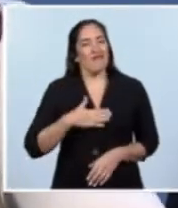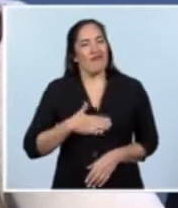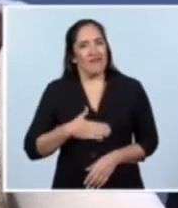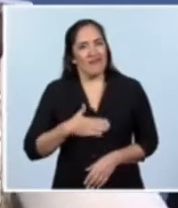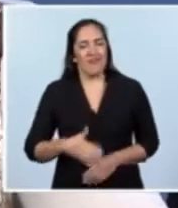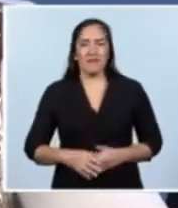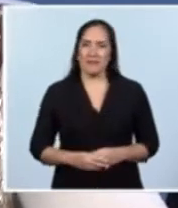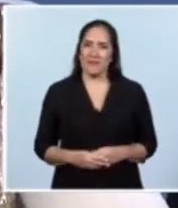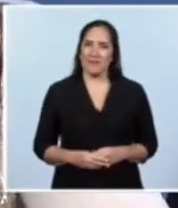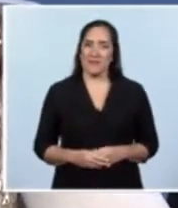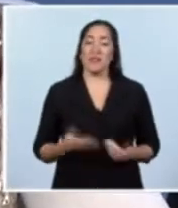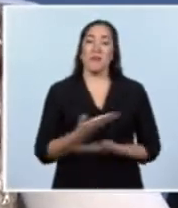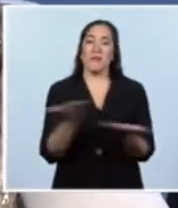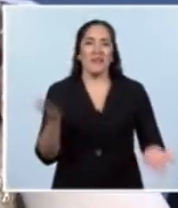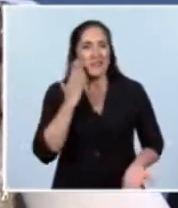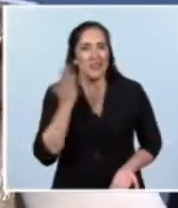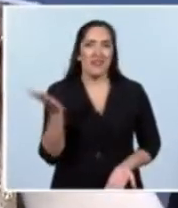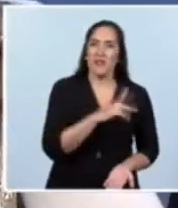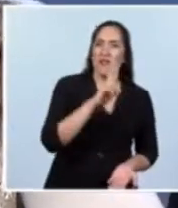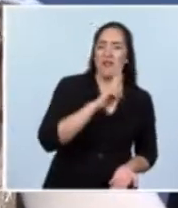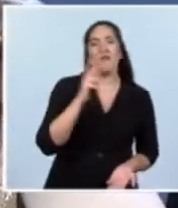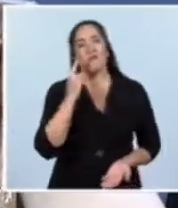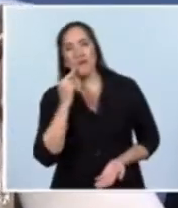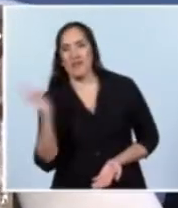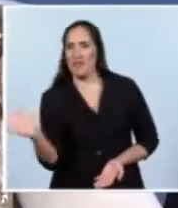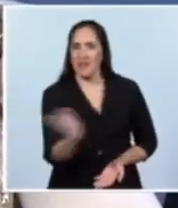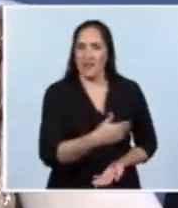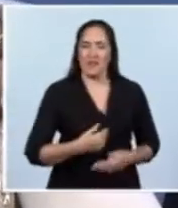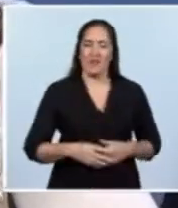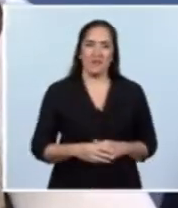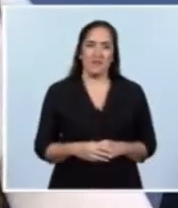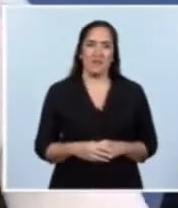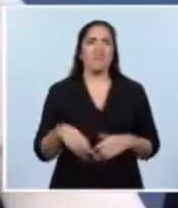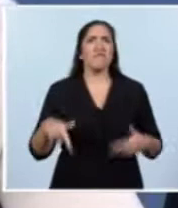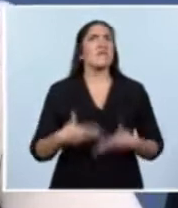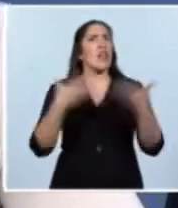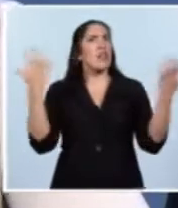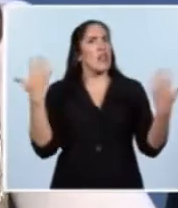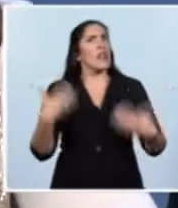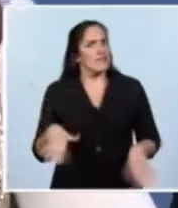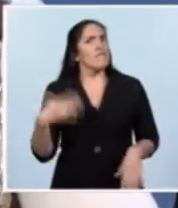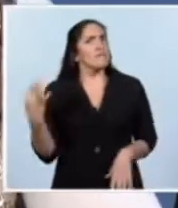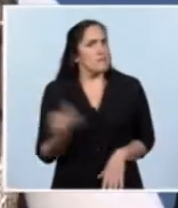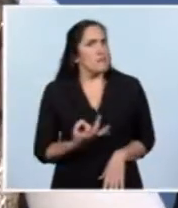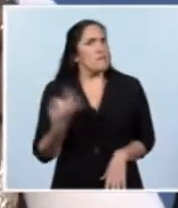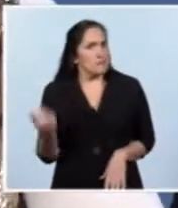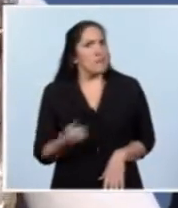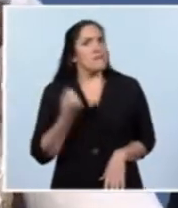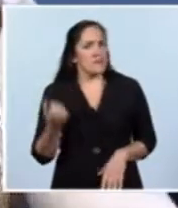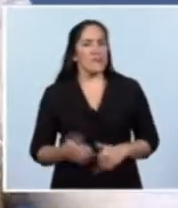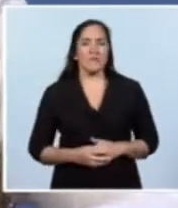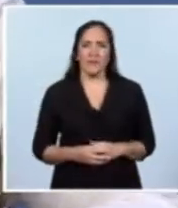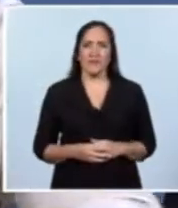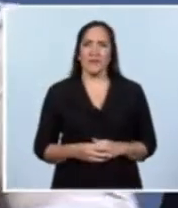Muy buenas tardes a todos y a todas. La verdad que estamos en un día muy especial, en un día muy especial